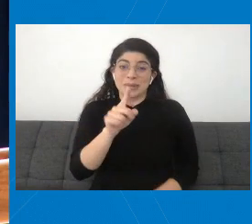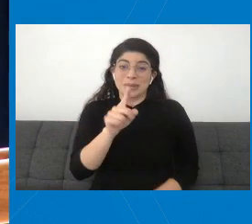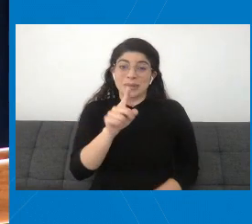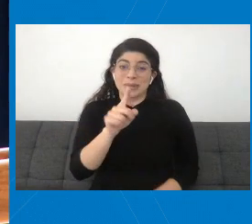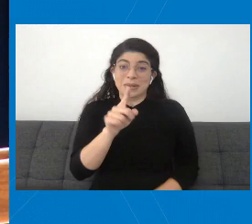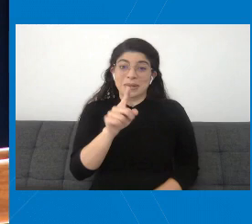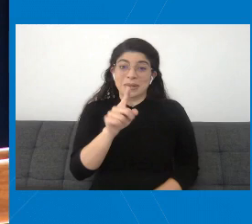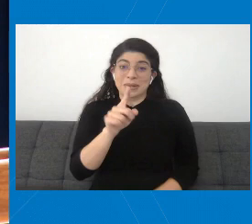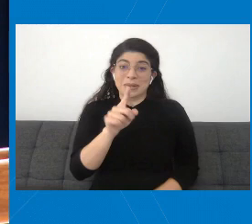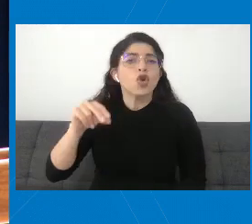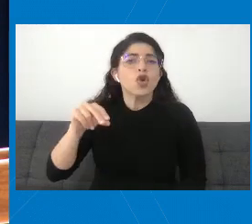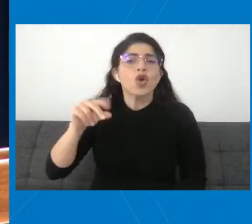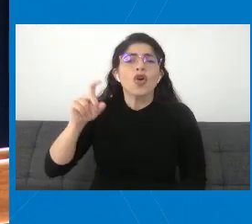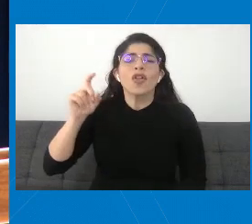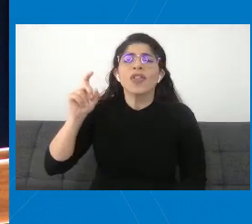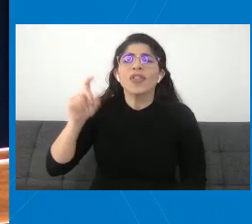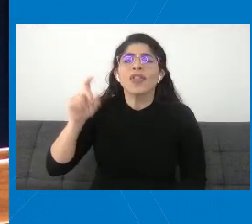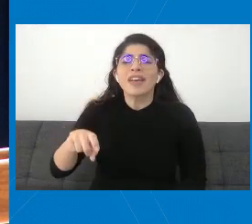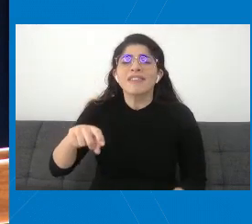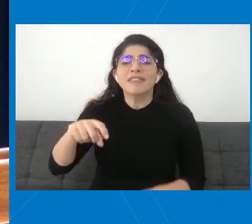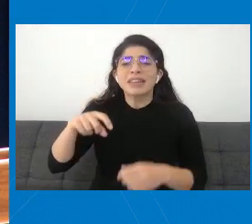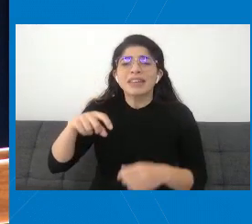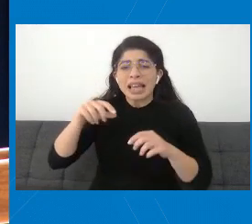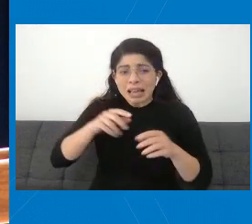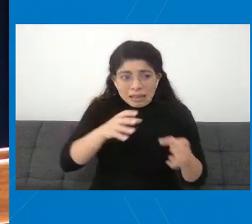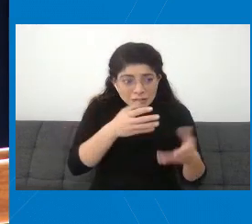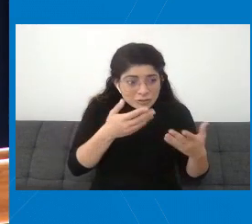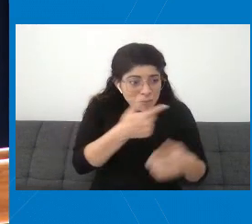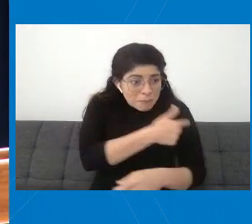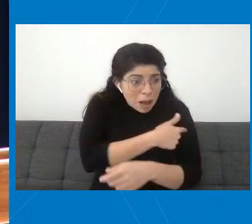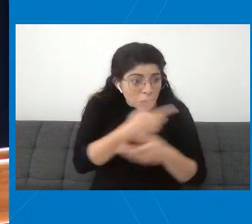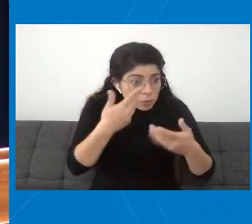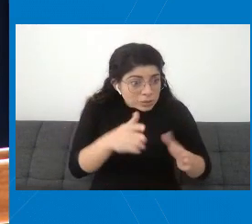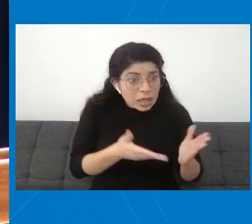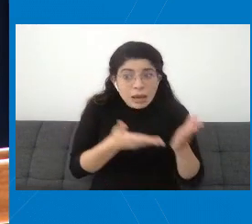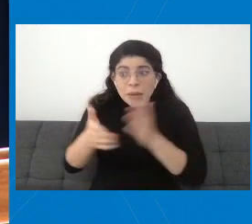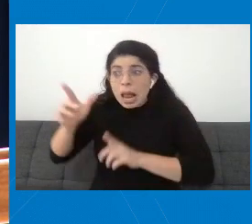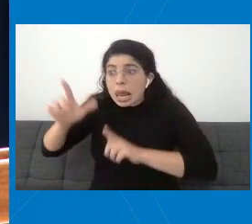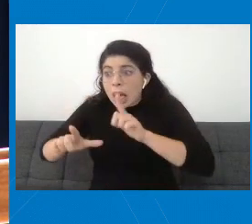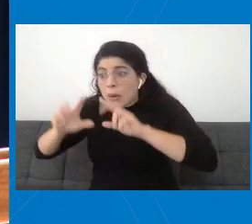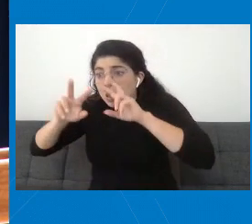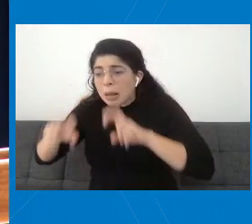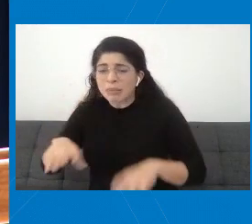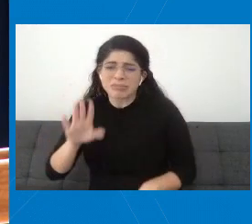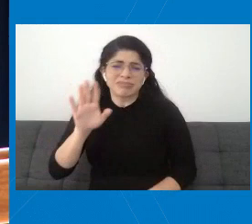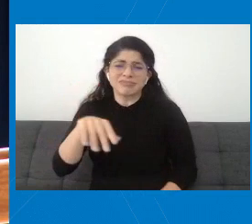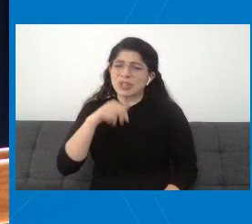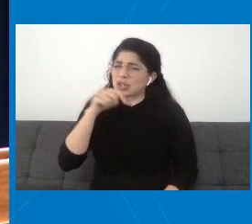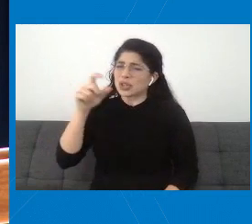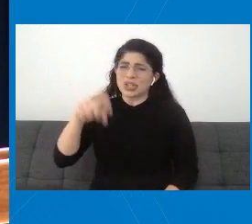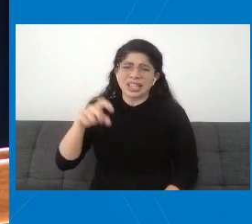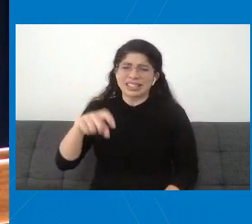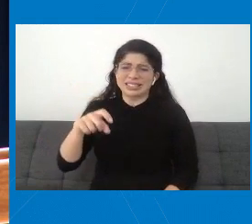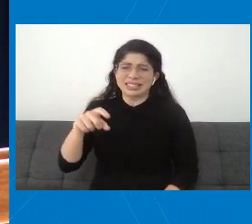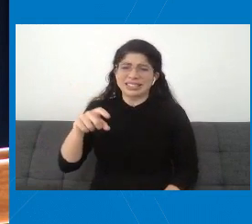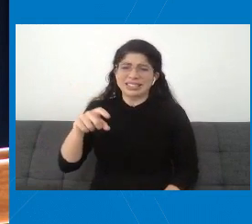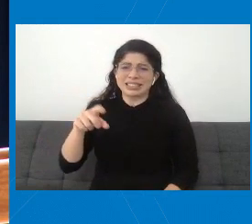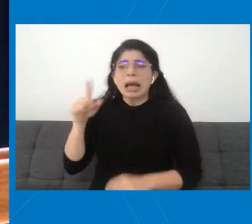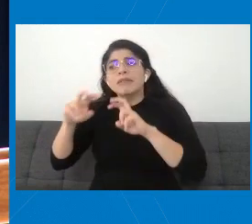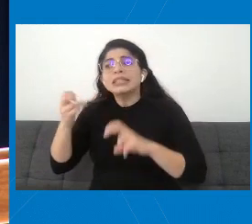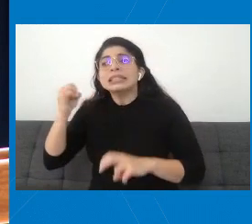hacer ningún examen de laboratorio después de vacunarse para verificar que el niño tenga